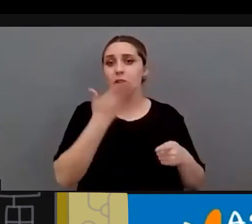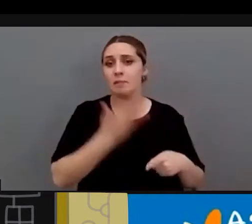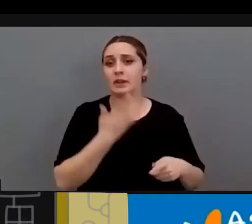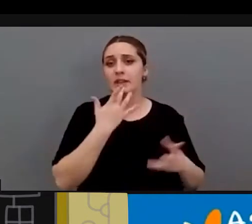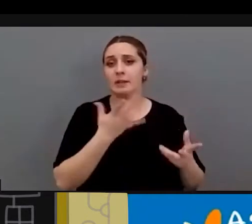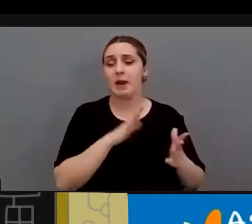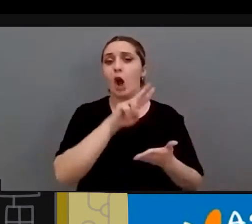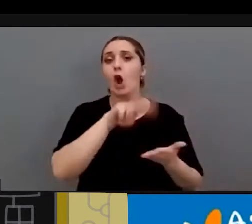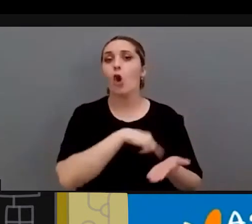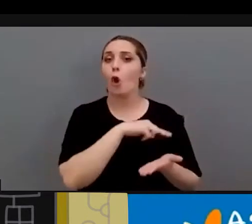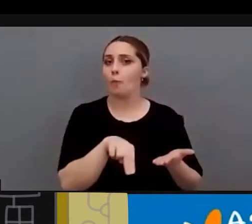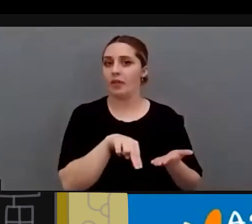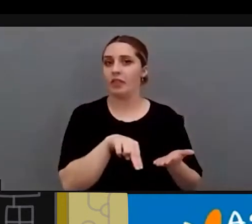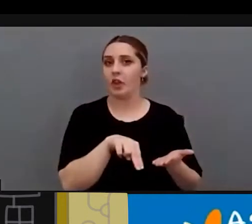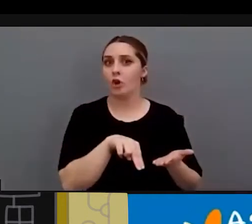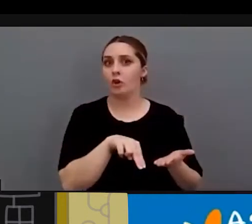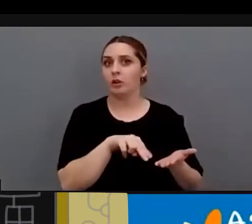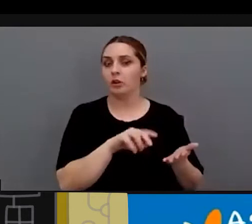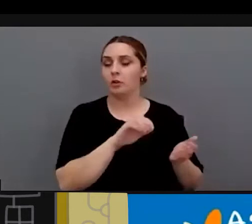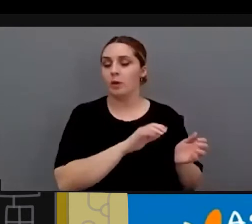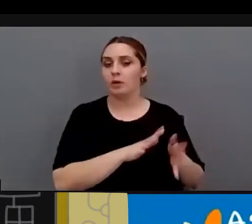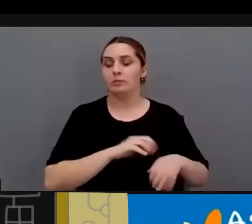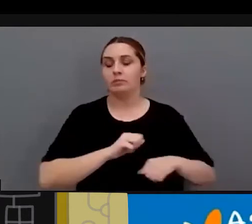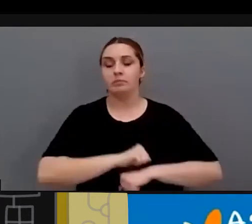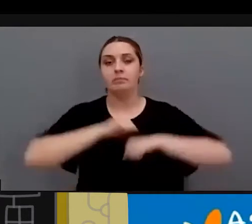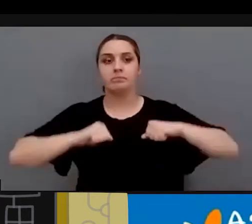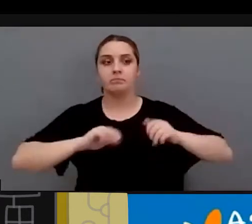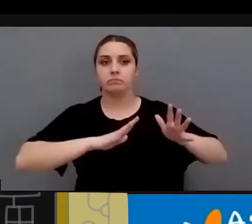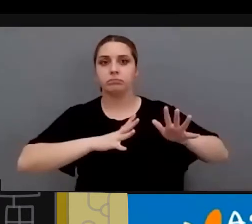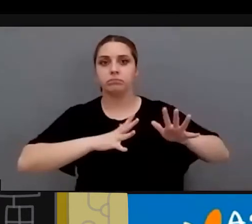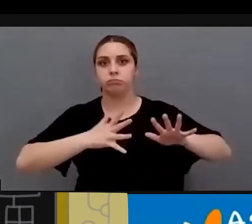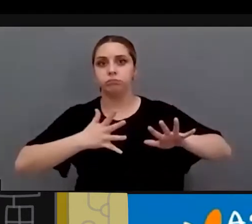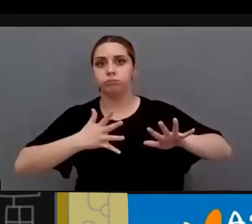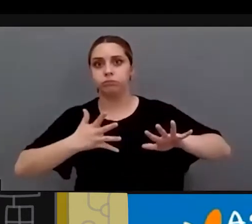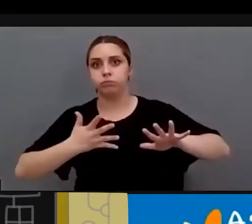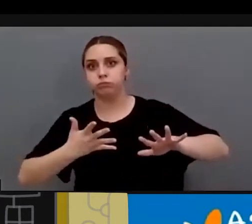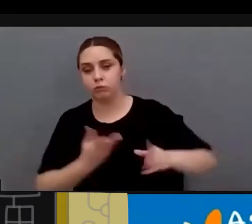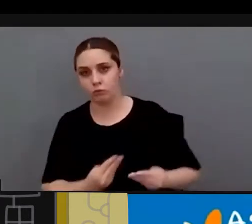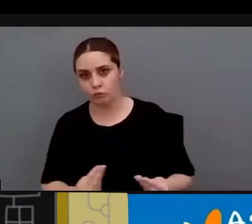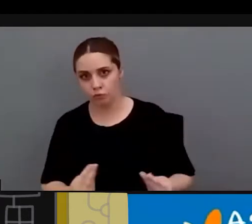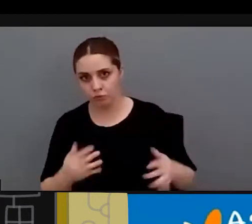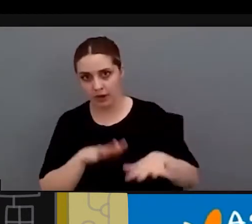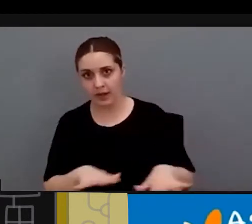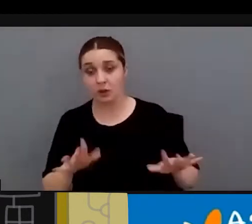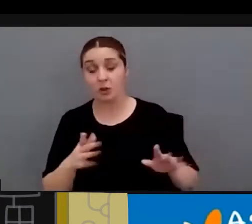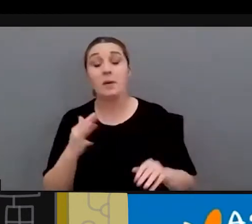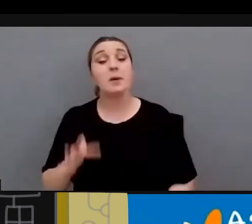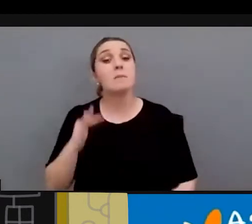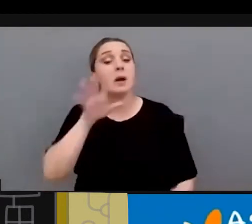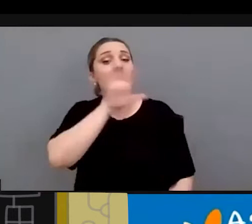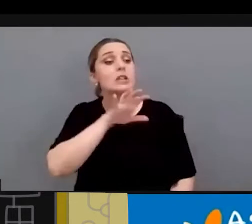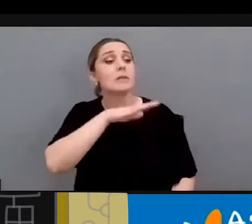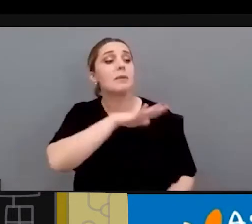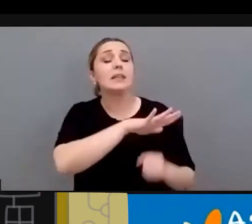convención de los derechos de las personas con discapacidad, que ha sido lentísima su aplicación. Y además, curiosamente, no siempre en los ámbitos,